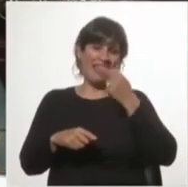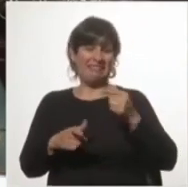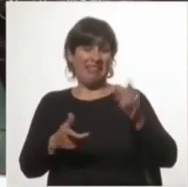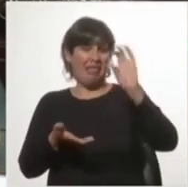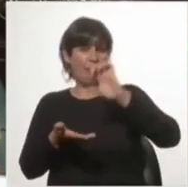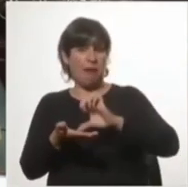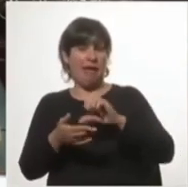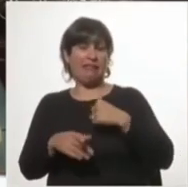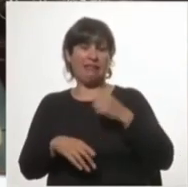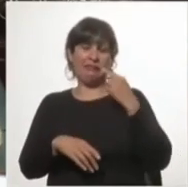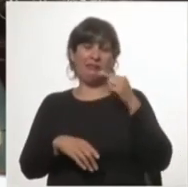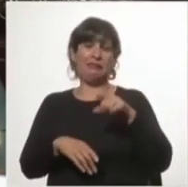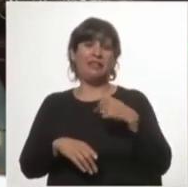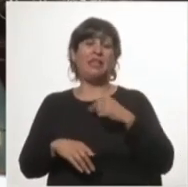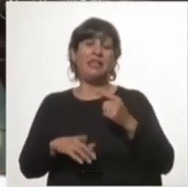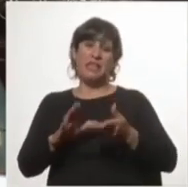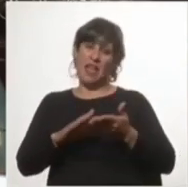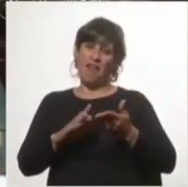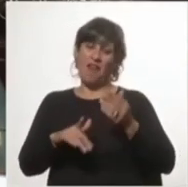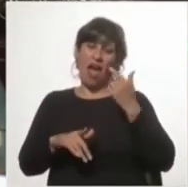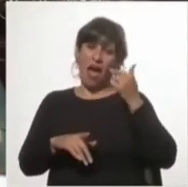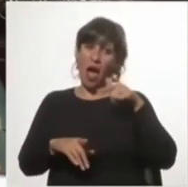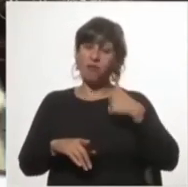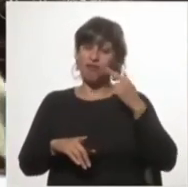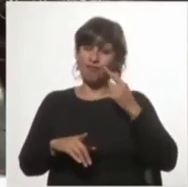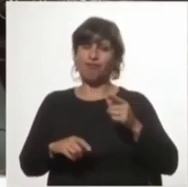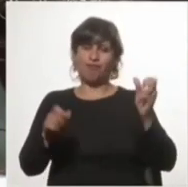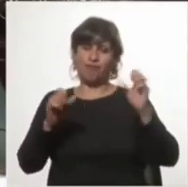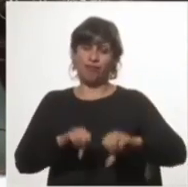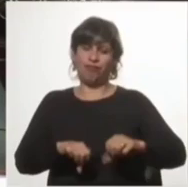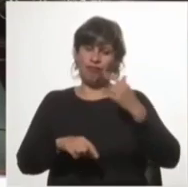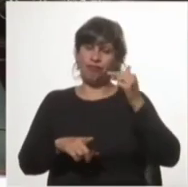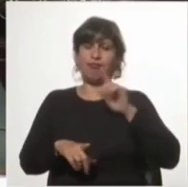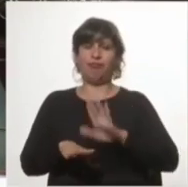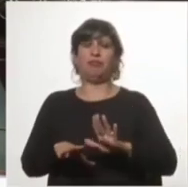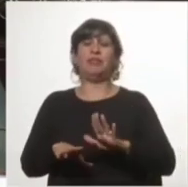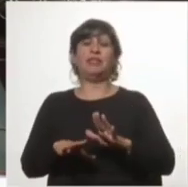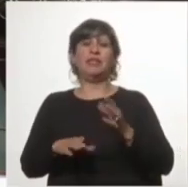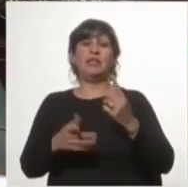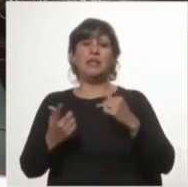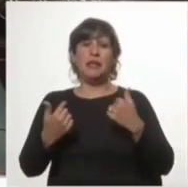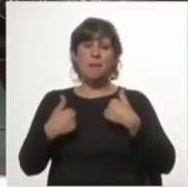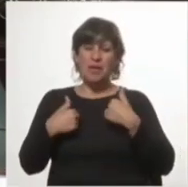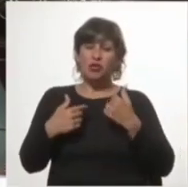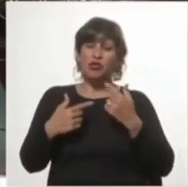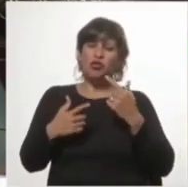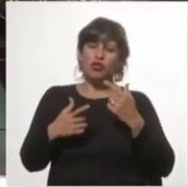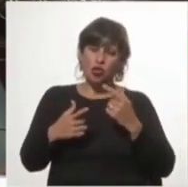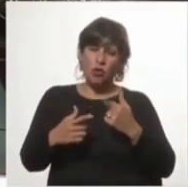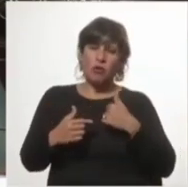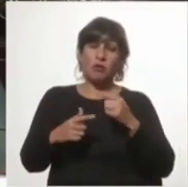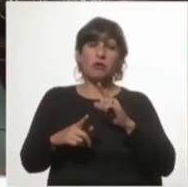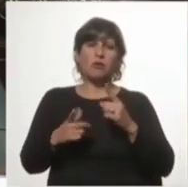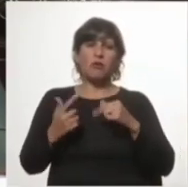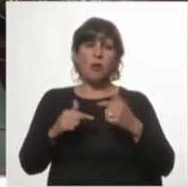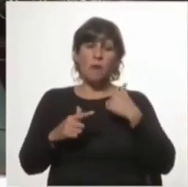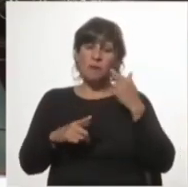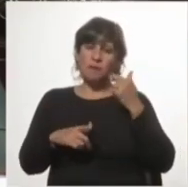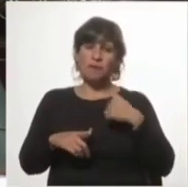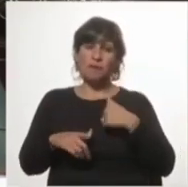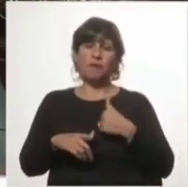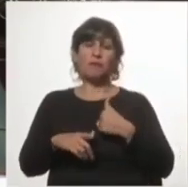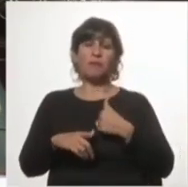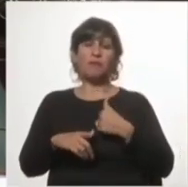va a generar perjuicios inconmensurables. Pero yo me di en su momento